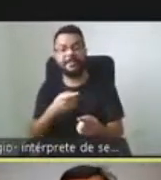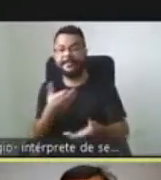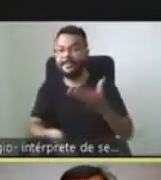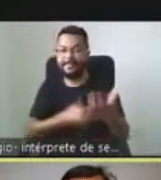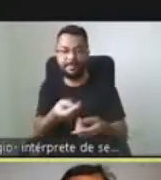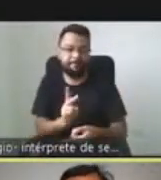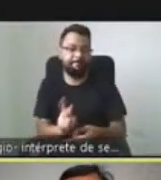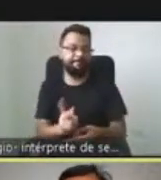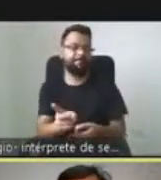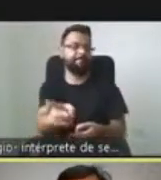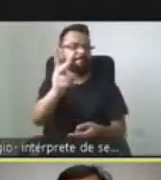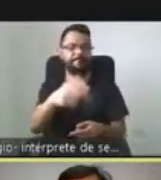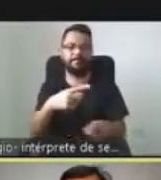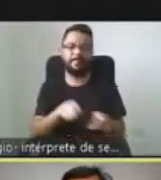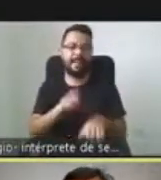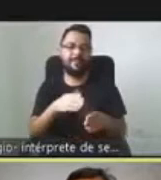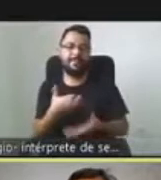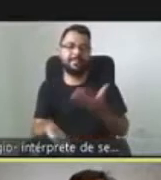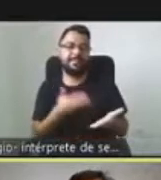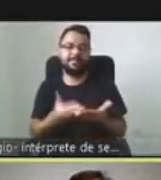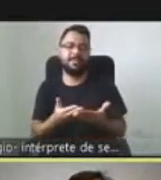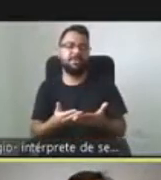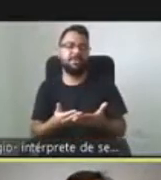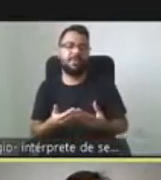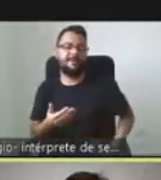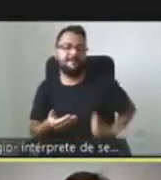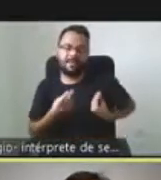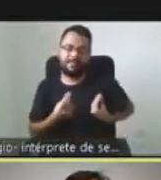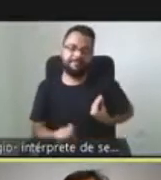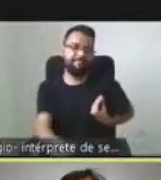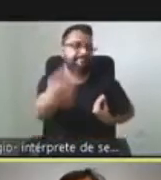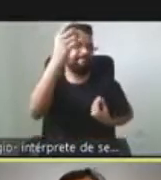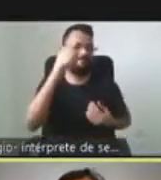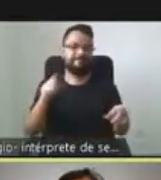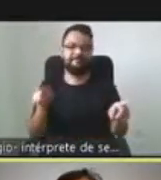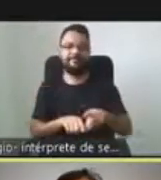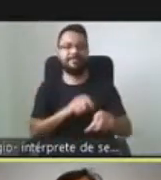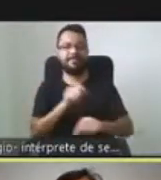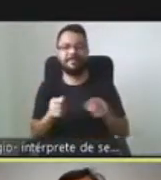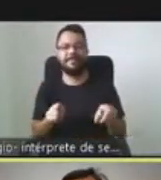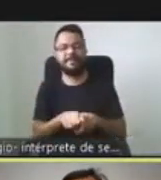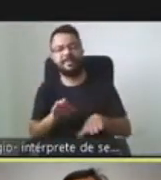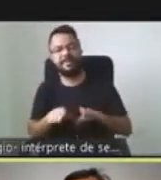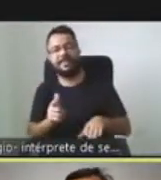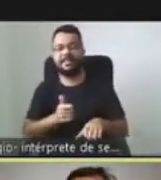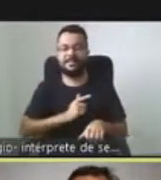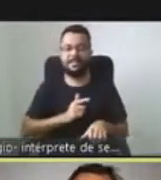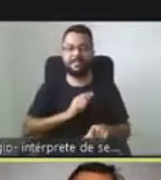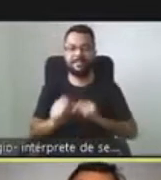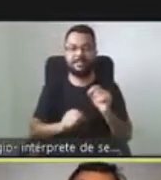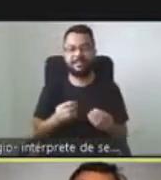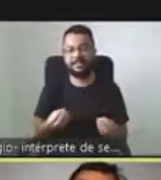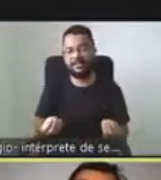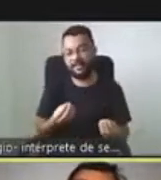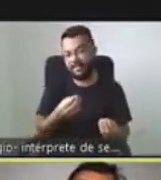crónicas, duran toda la vida y además son discapacitantes. Ellas van evolucionando y en esa medida, pues la persona